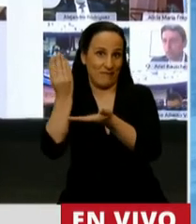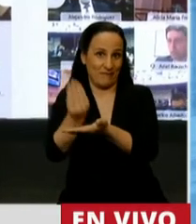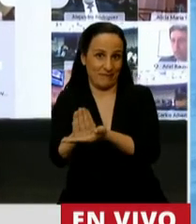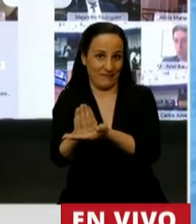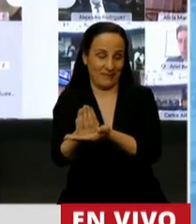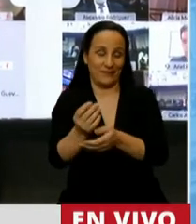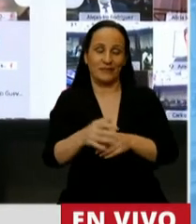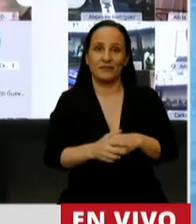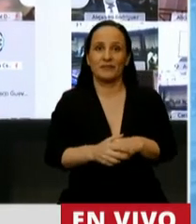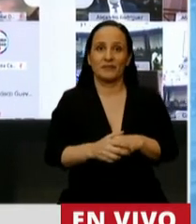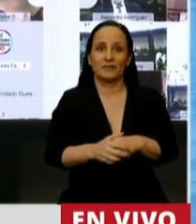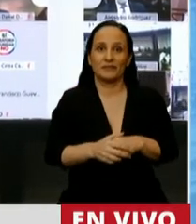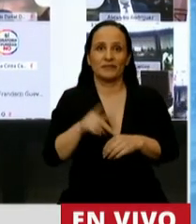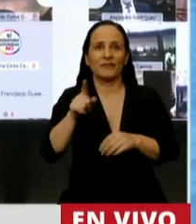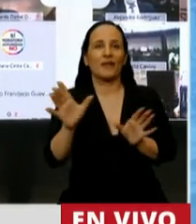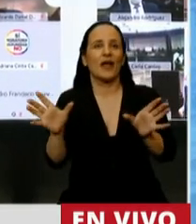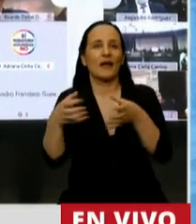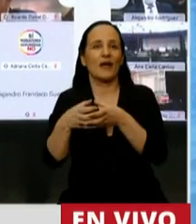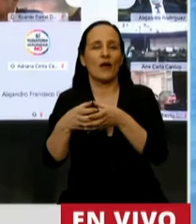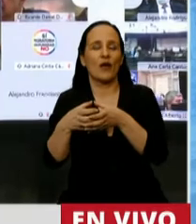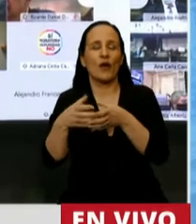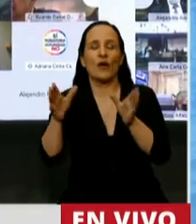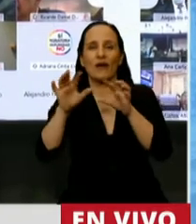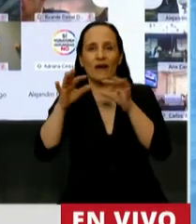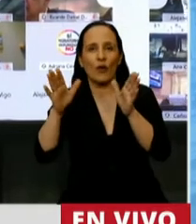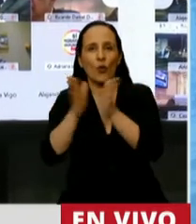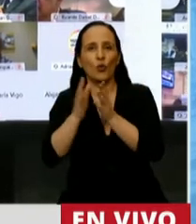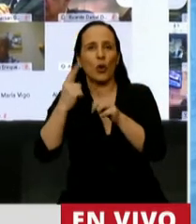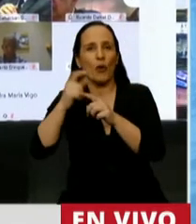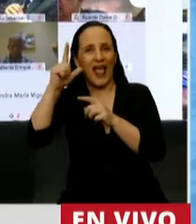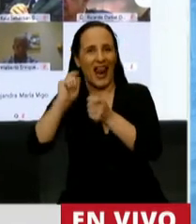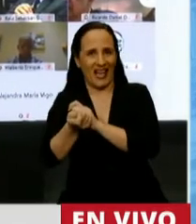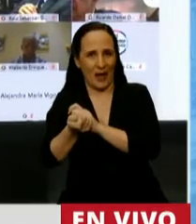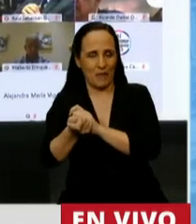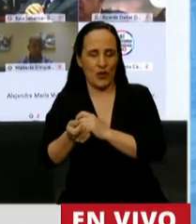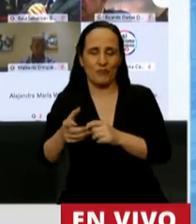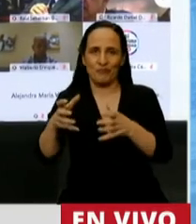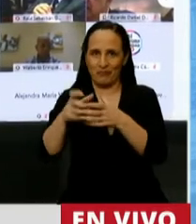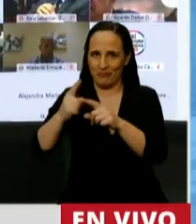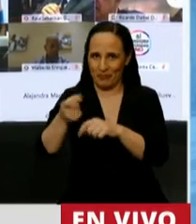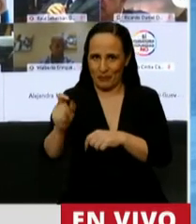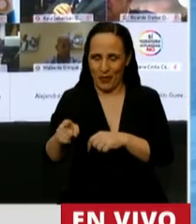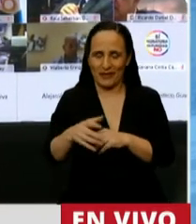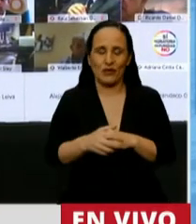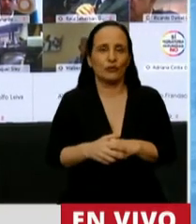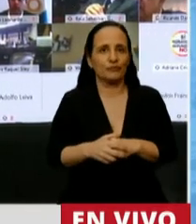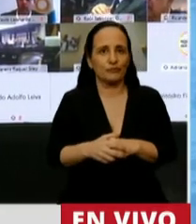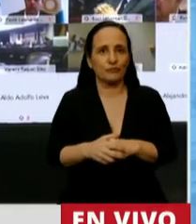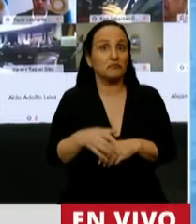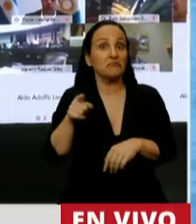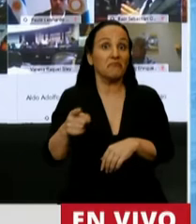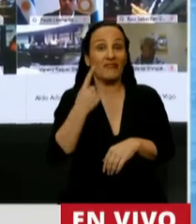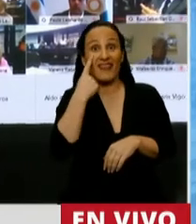y a Juntos por el Cambio. Pero sin duda, su paso por la